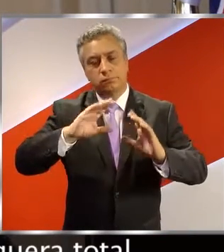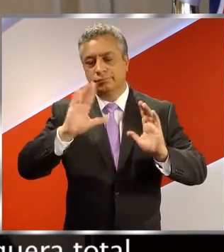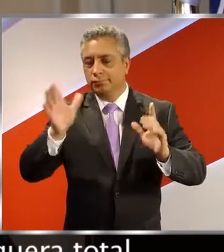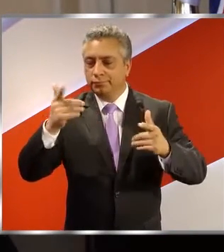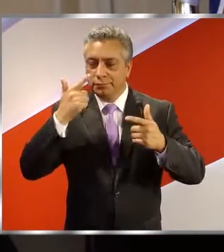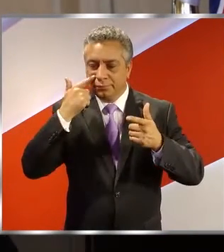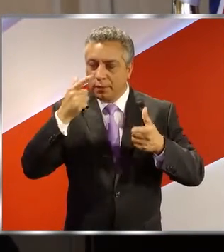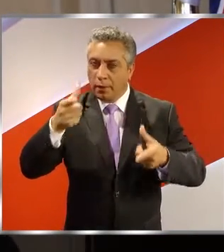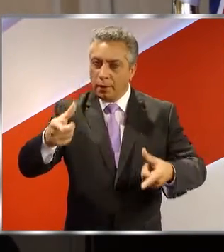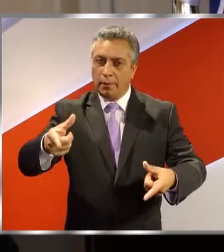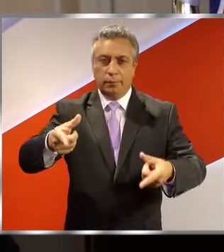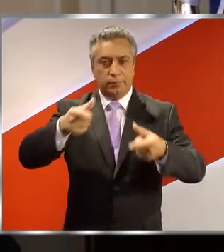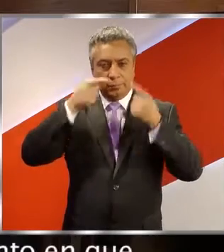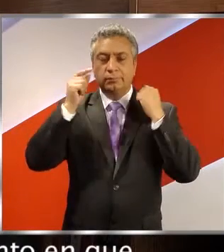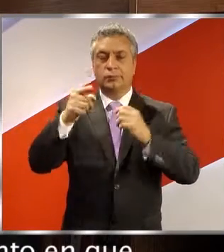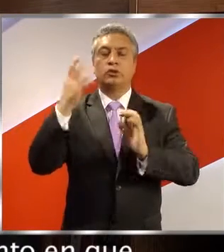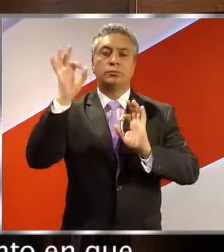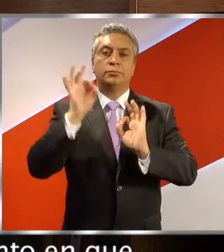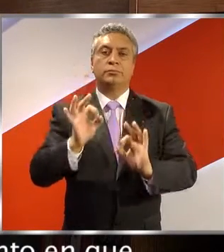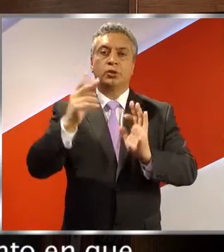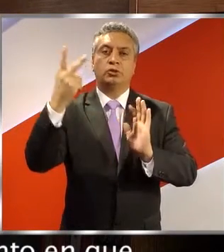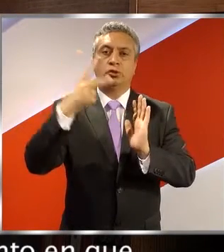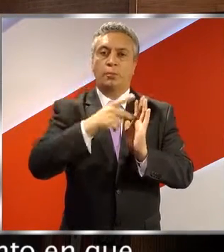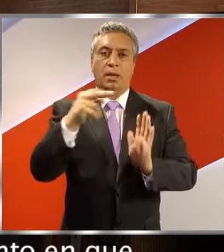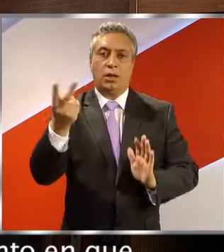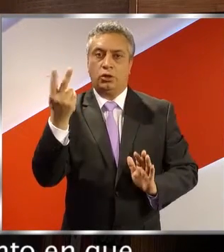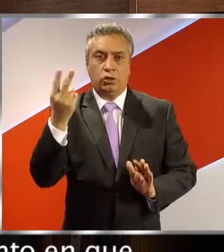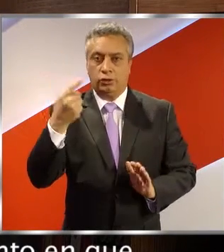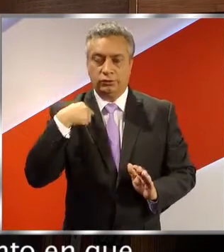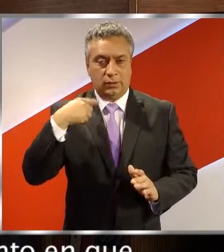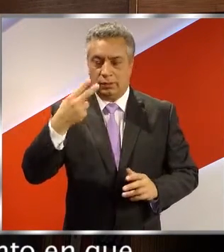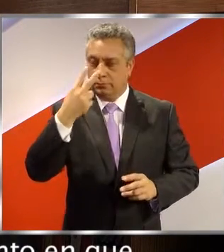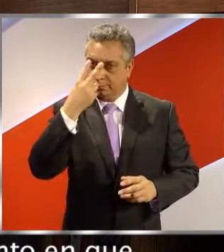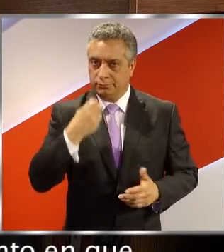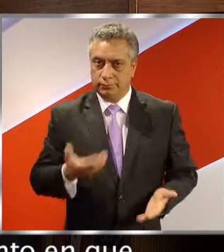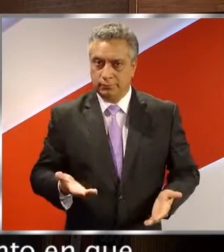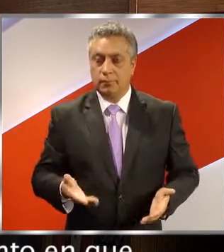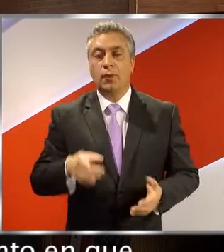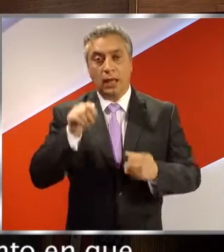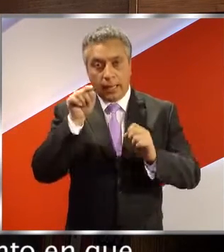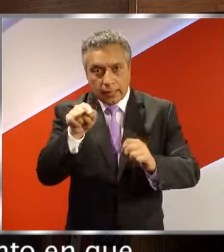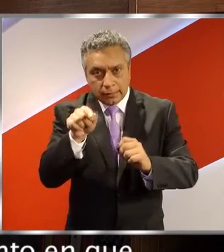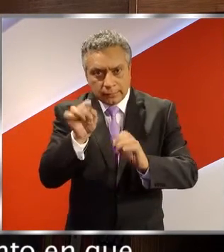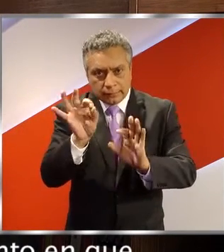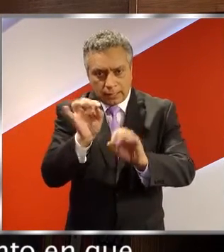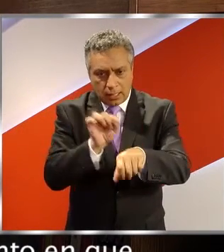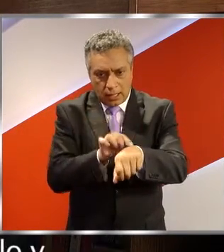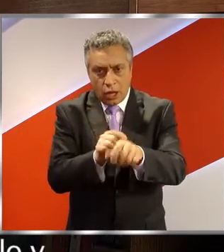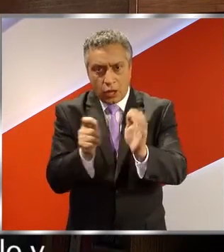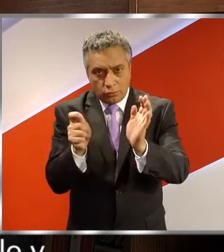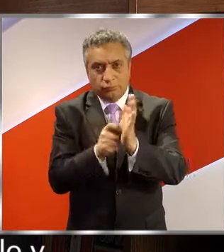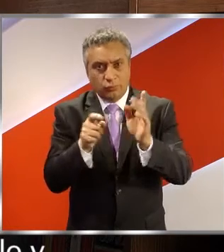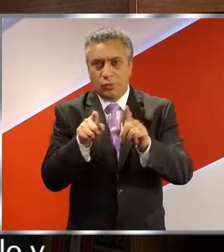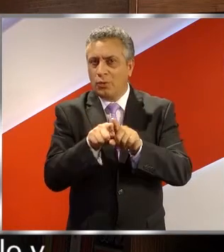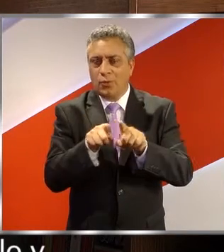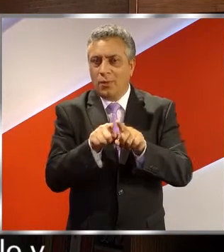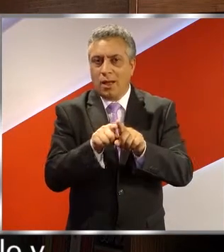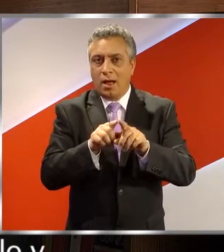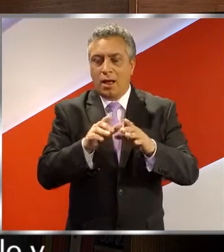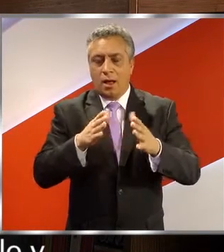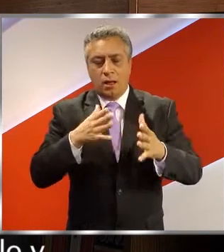total hacia el 2012. Y ese fue, digamos, el momento en que se te viene